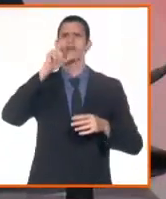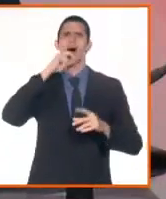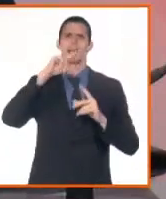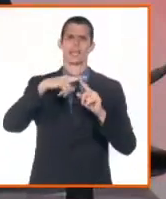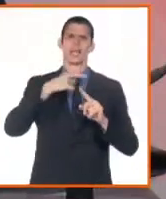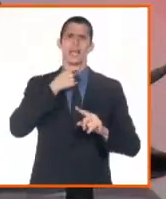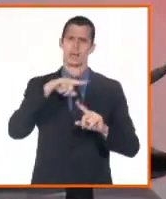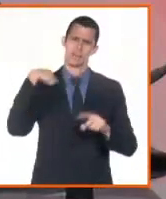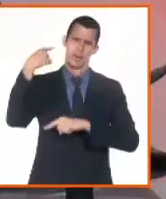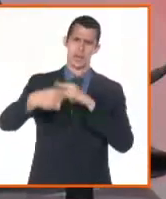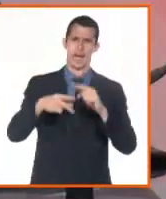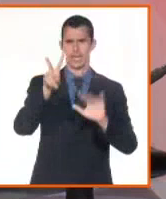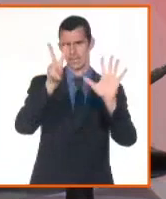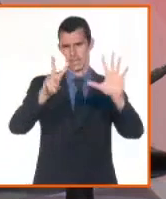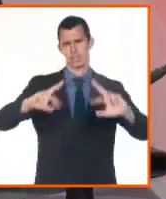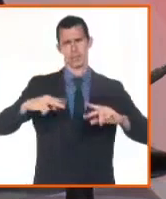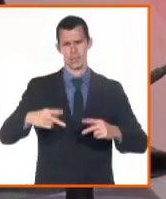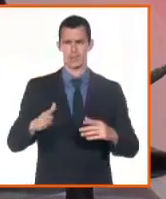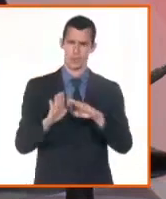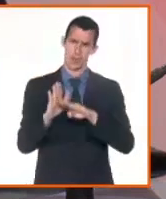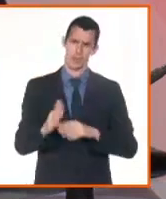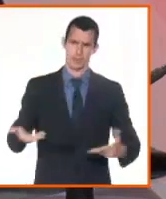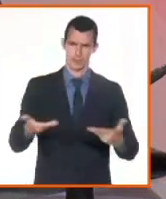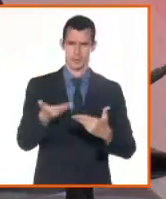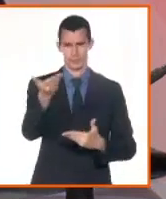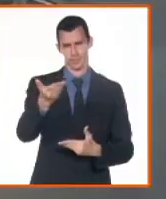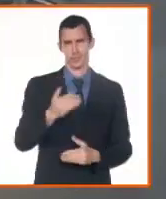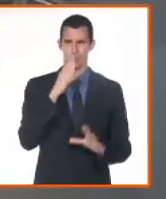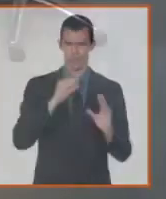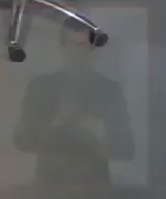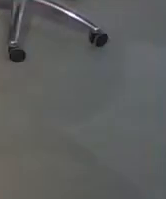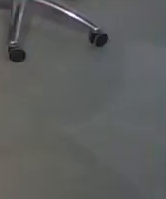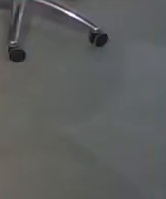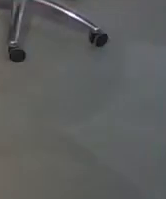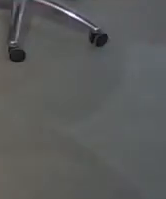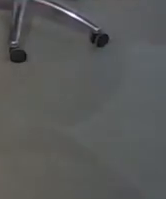vuelta mañana a las 7 para seguir hablando sobre este tema. Muy buenas noches.